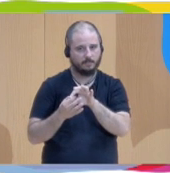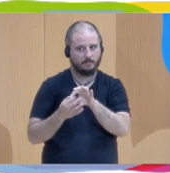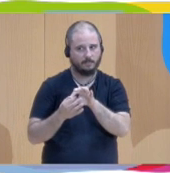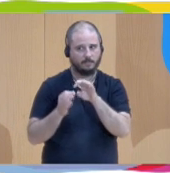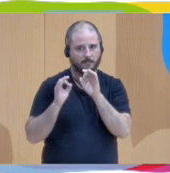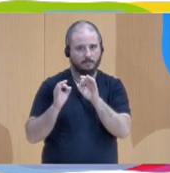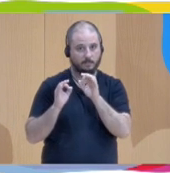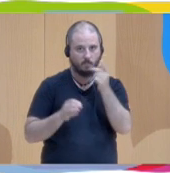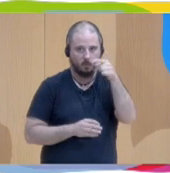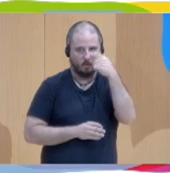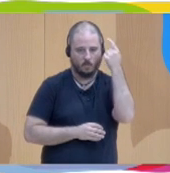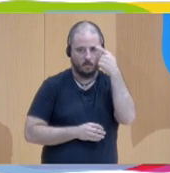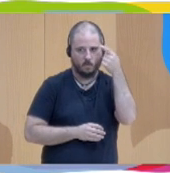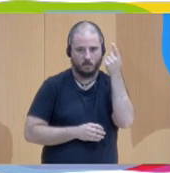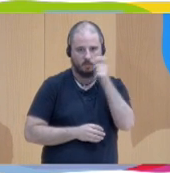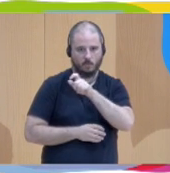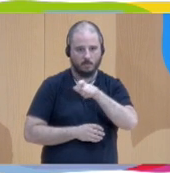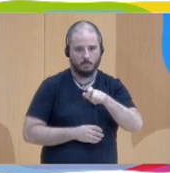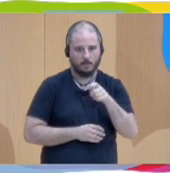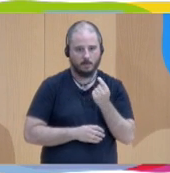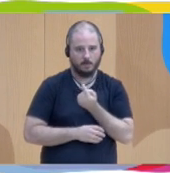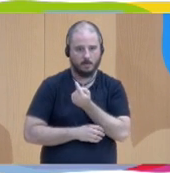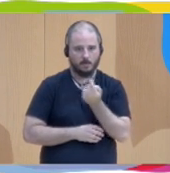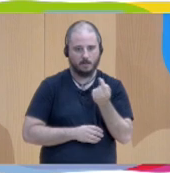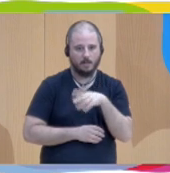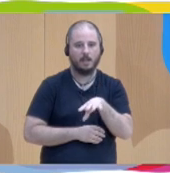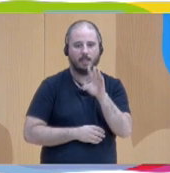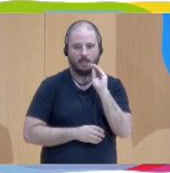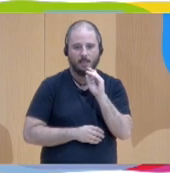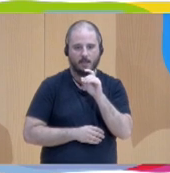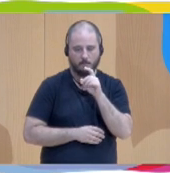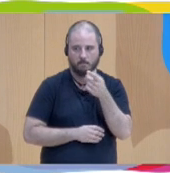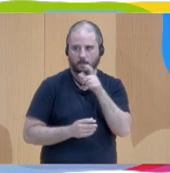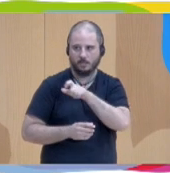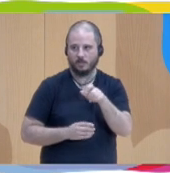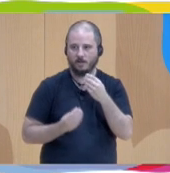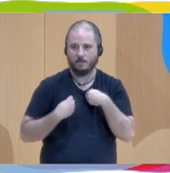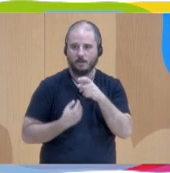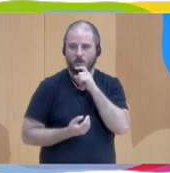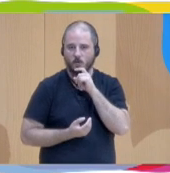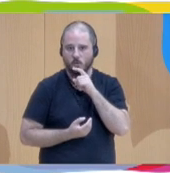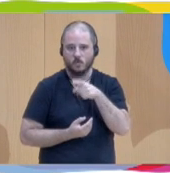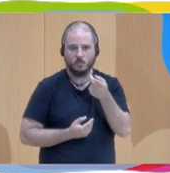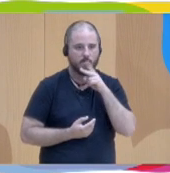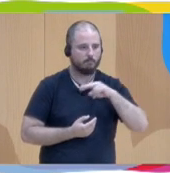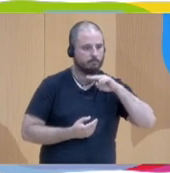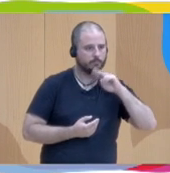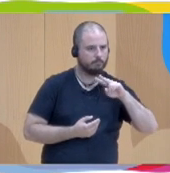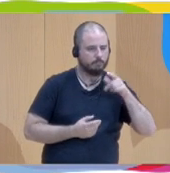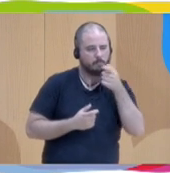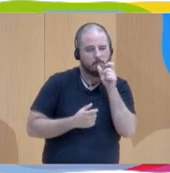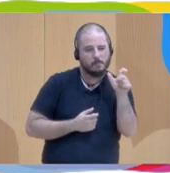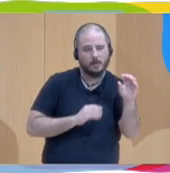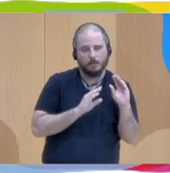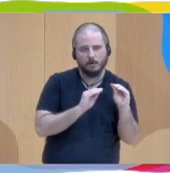the way people are living and even how they are using the words. It's not only that we understand